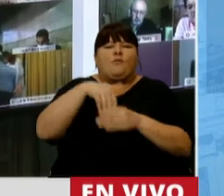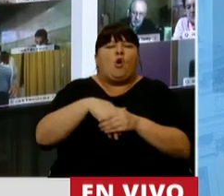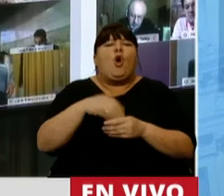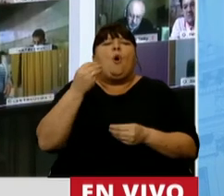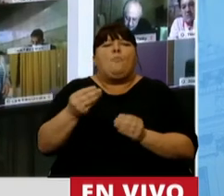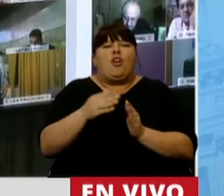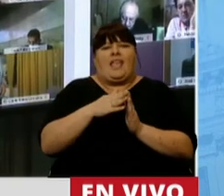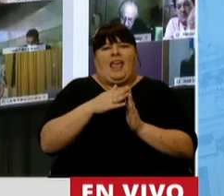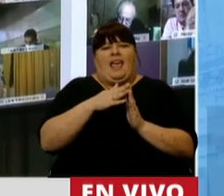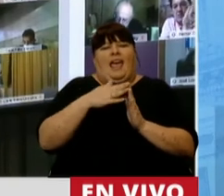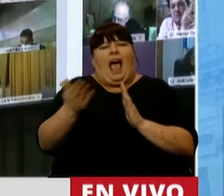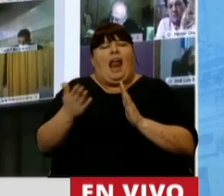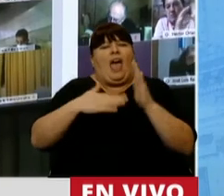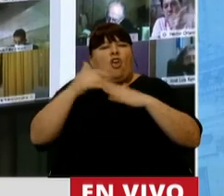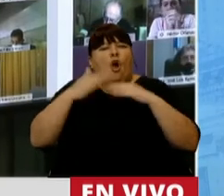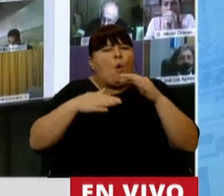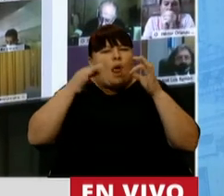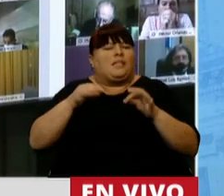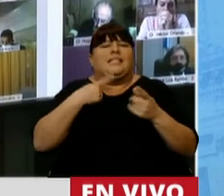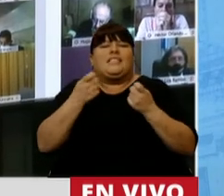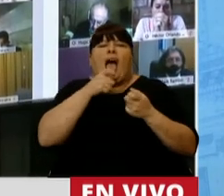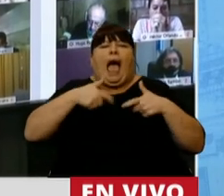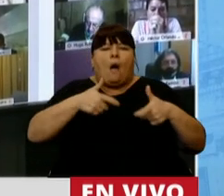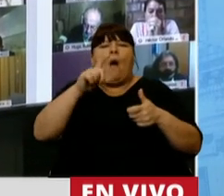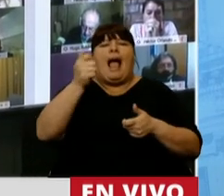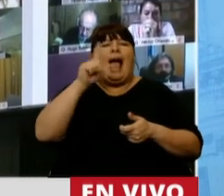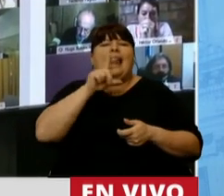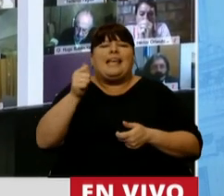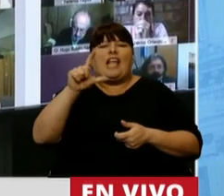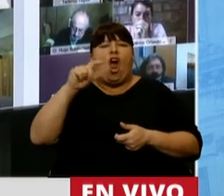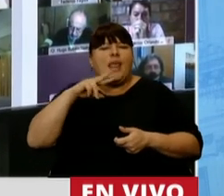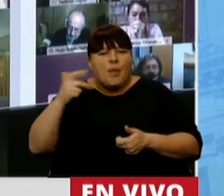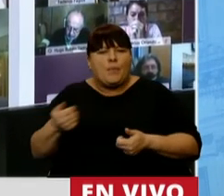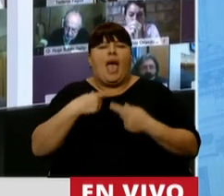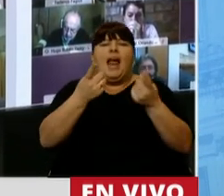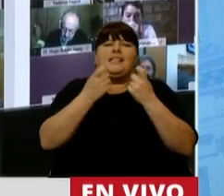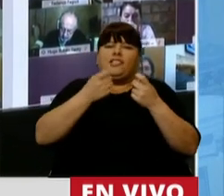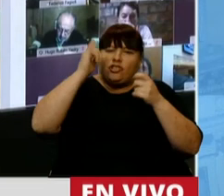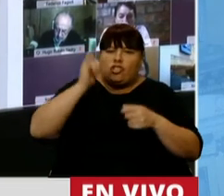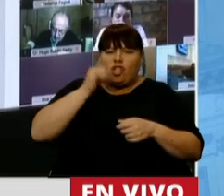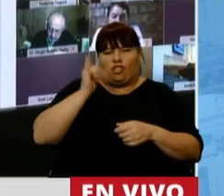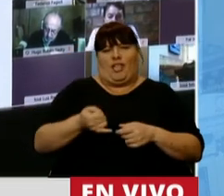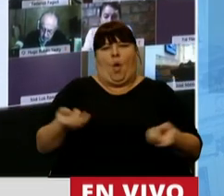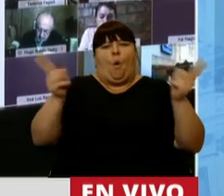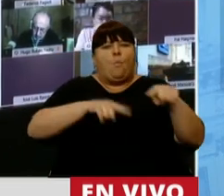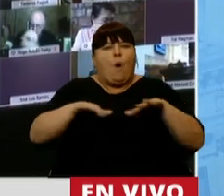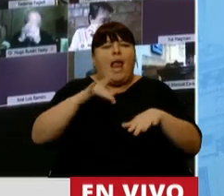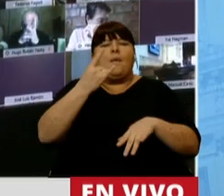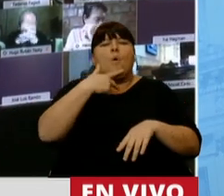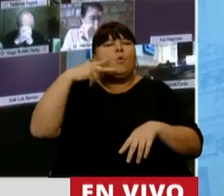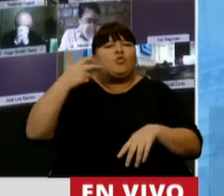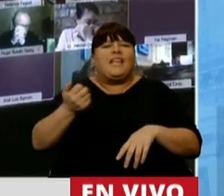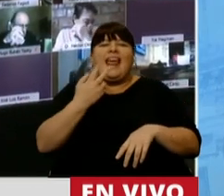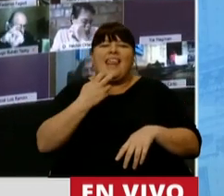Porque estamos al lado de las obras justas. Queremos el agua para Caleta Olivia, queremos que finalmente se reactive la usina